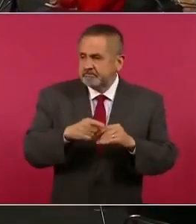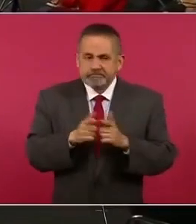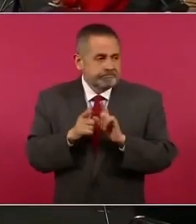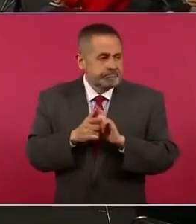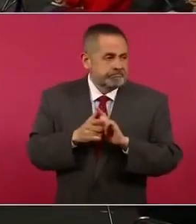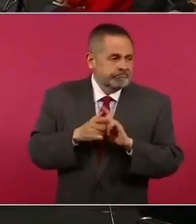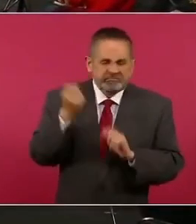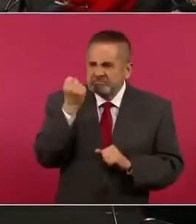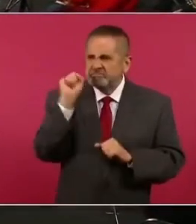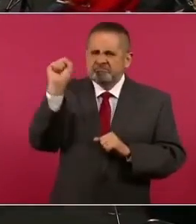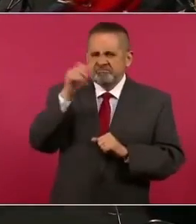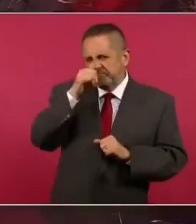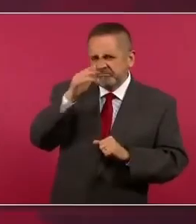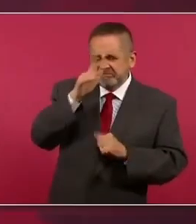de eso